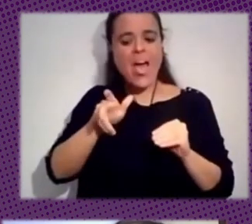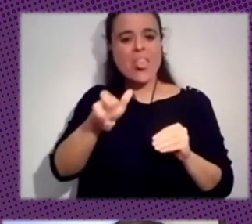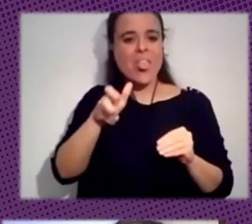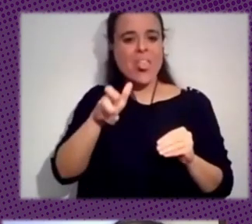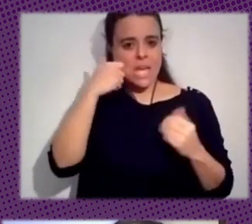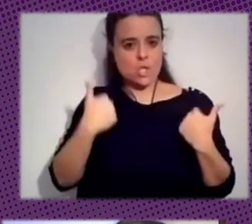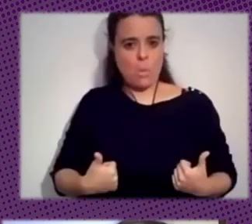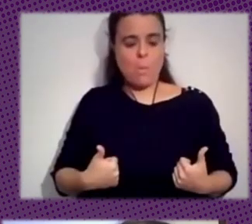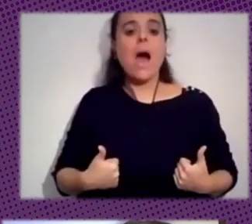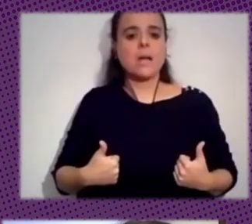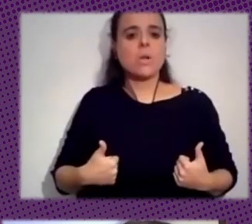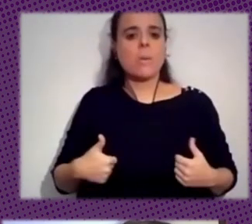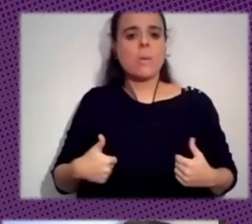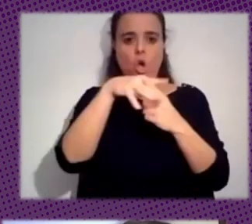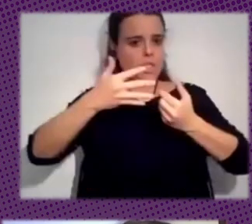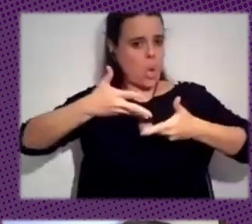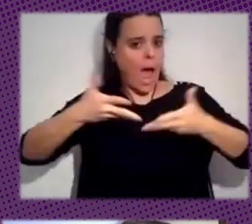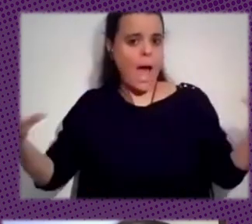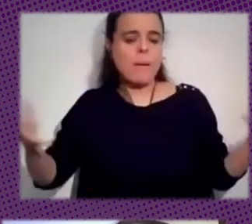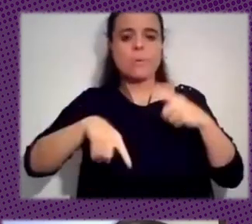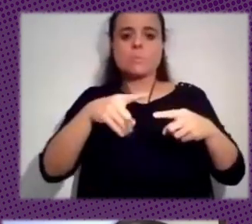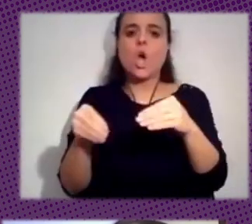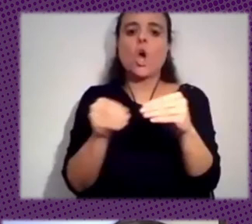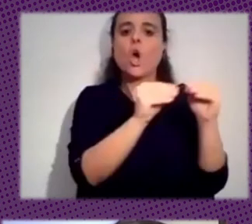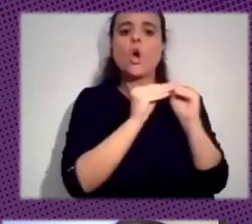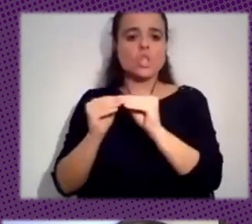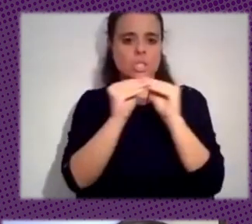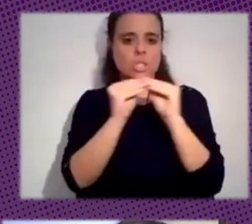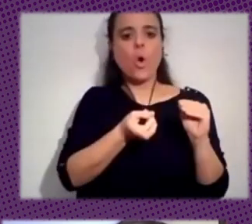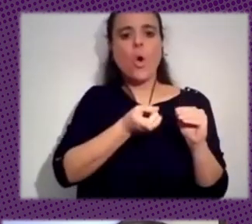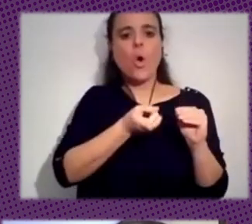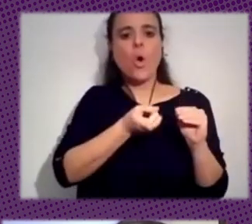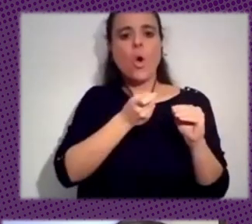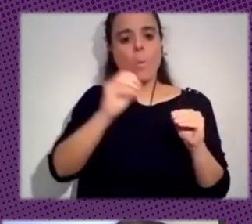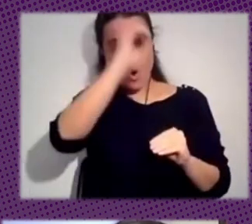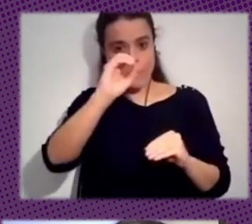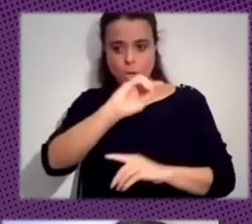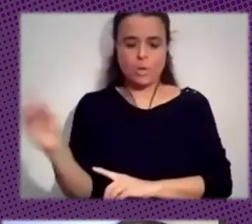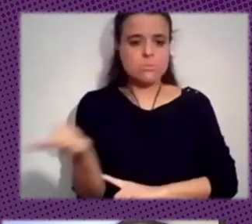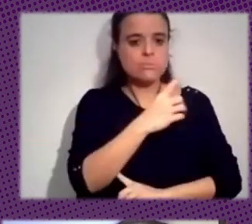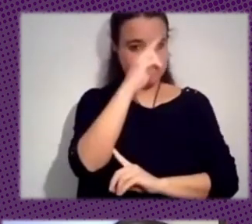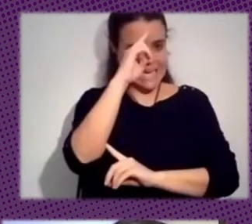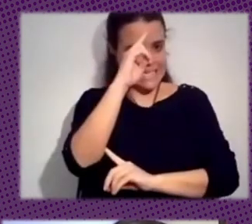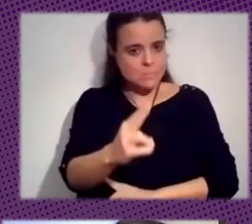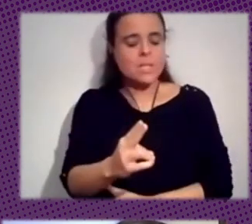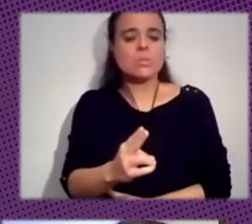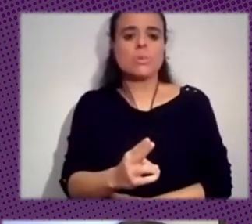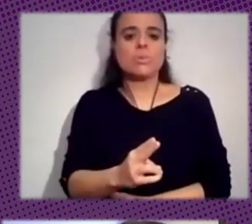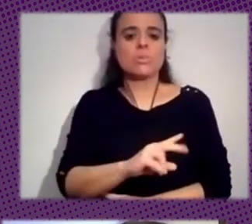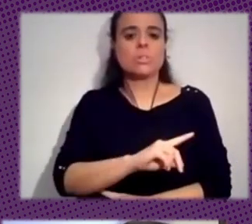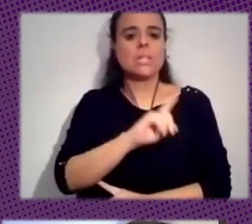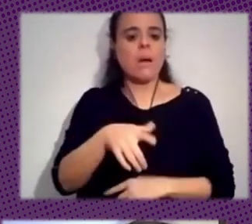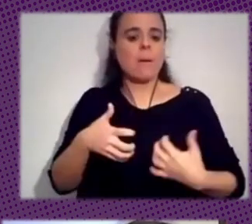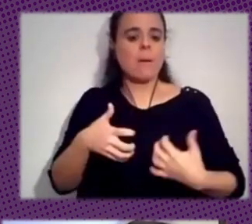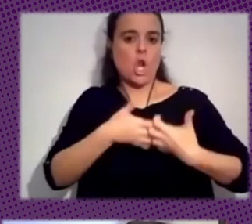de defensa de los derechos humanos llegar a consensos de cómo respetar la opinión de todo el mundo y de cómo también luchar